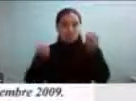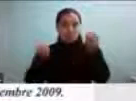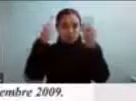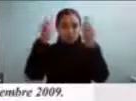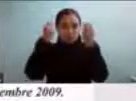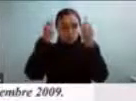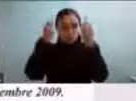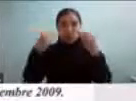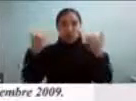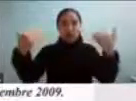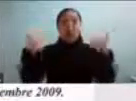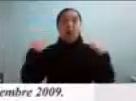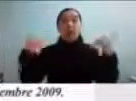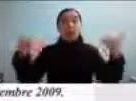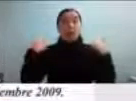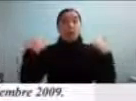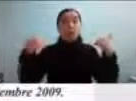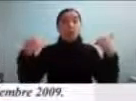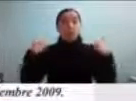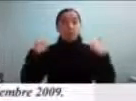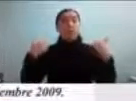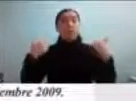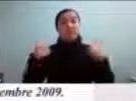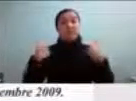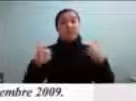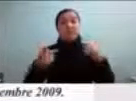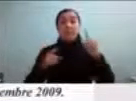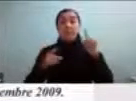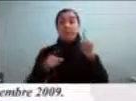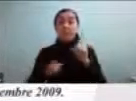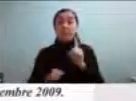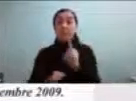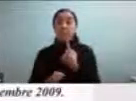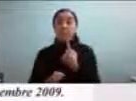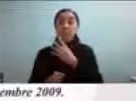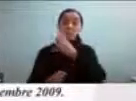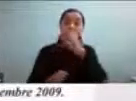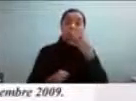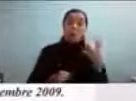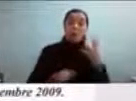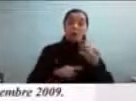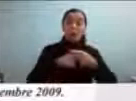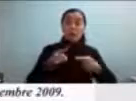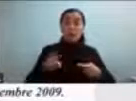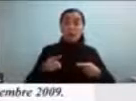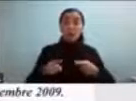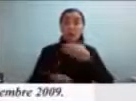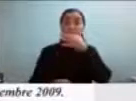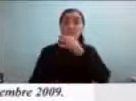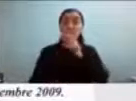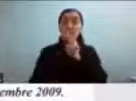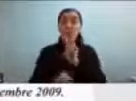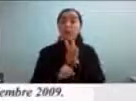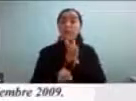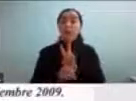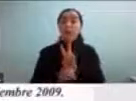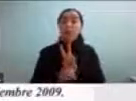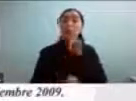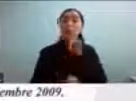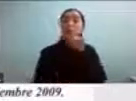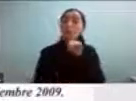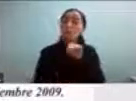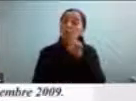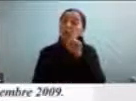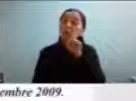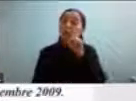educación física en que de primero a cuarto medio si yo veo los informes lo que el profesor veía es que yo tenía una dificultad como